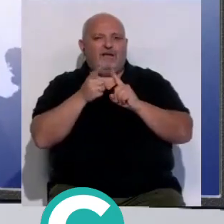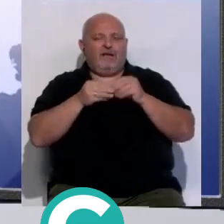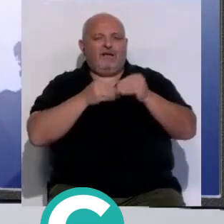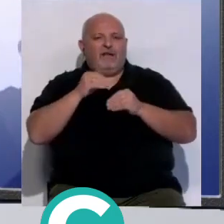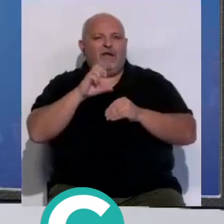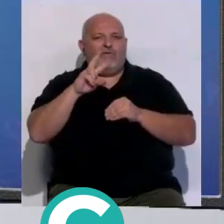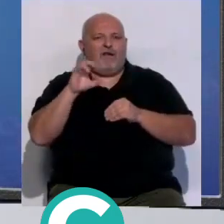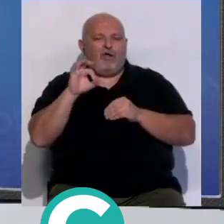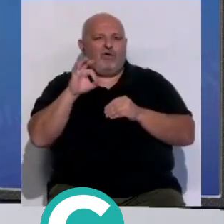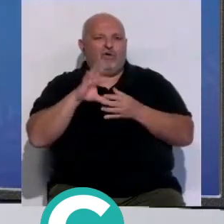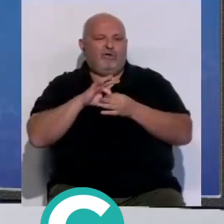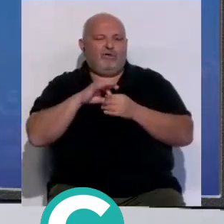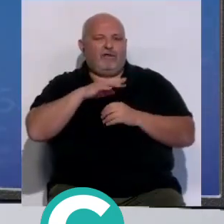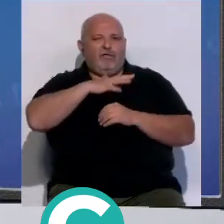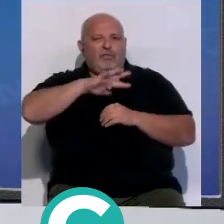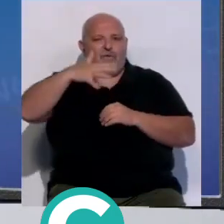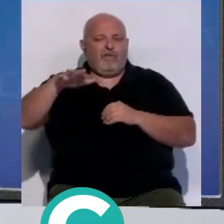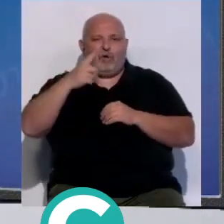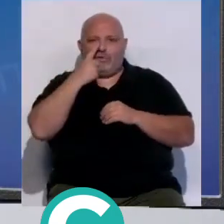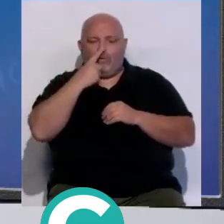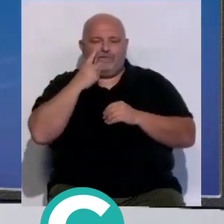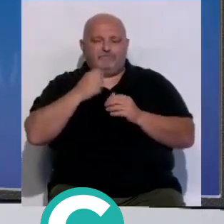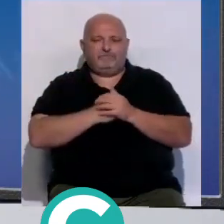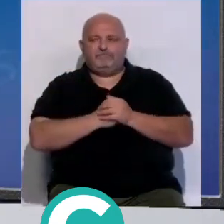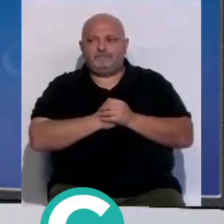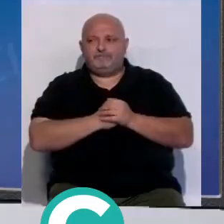eurovelo sobre las dunas de cortadura lo vemos